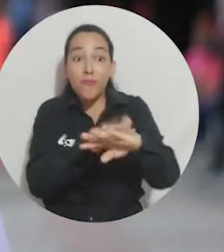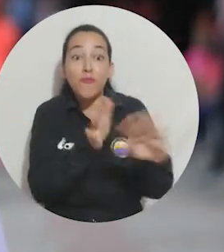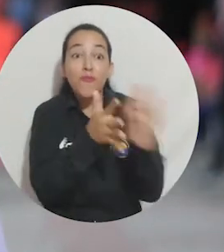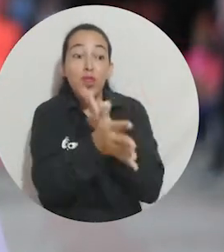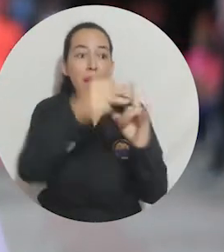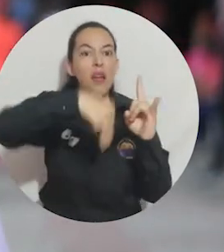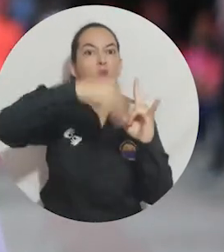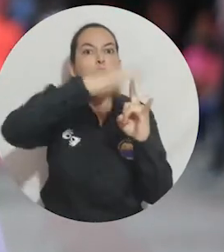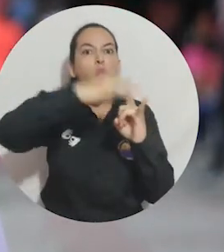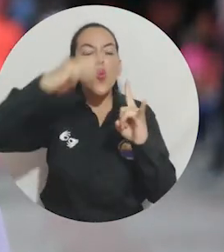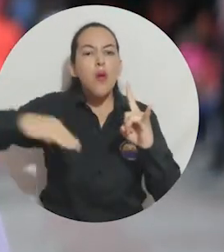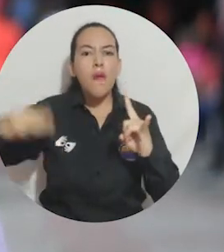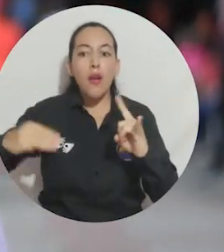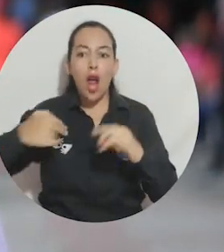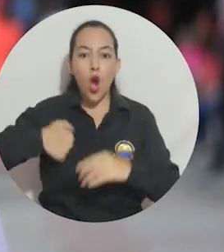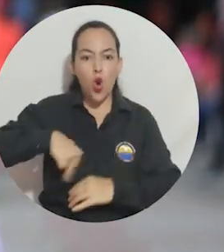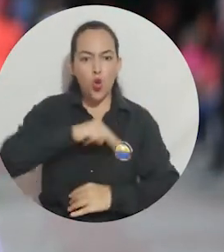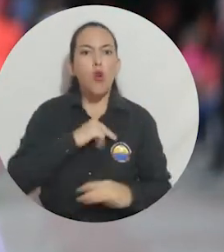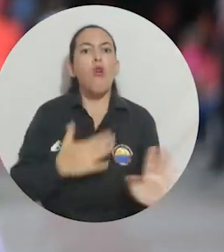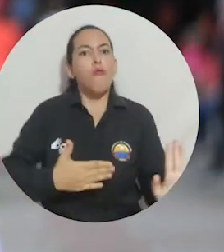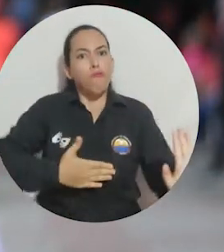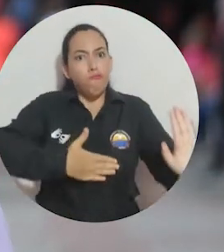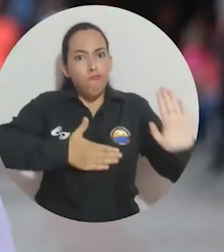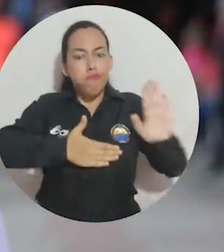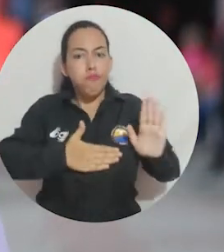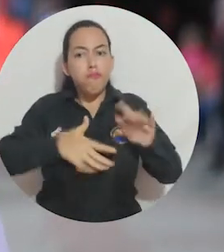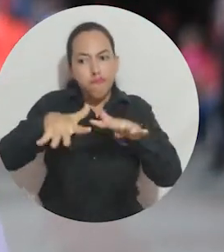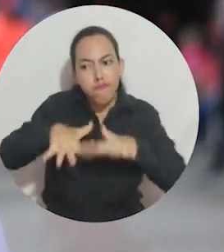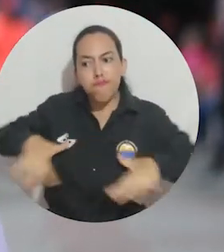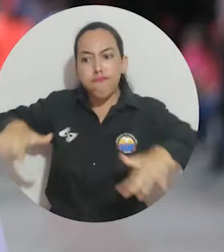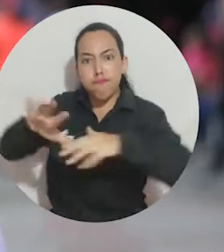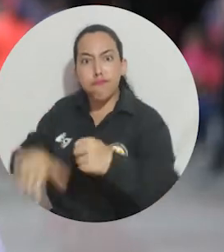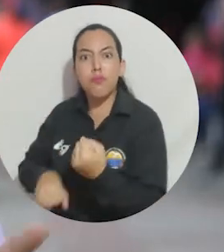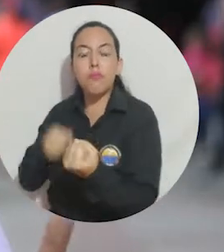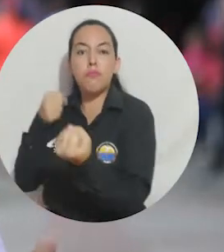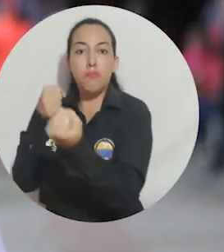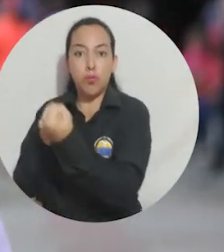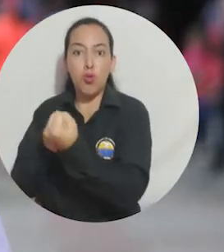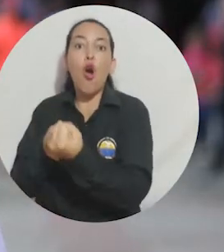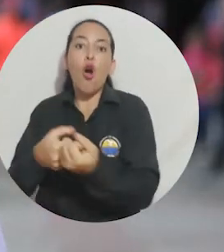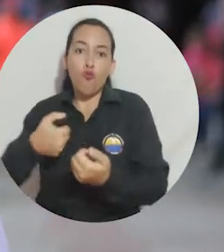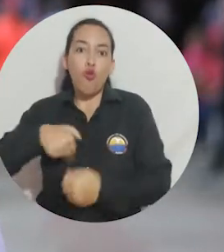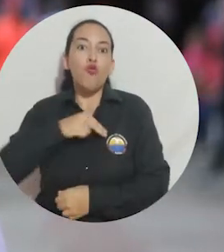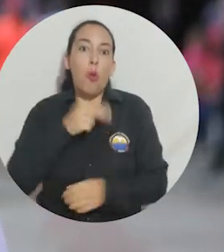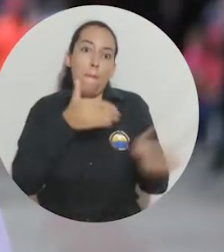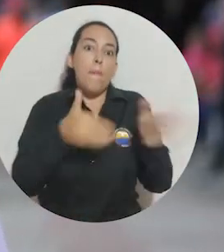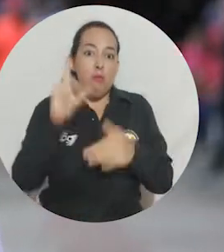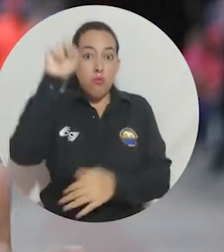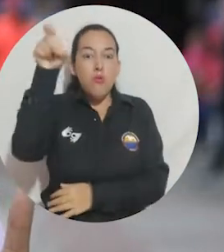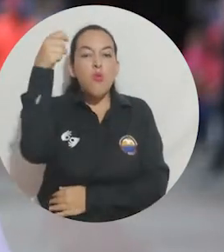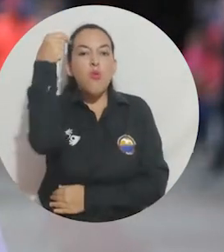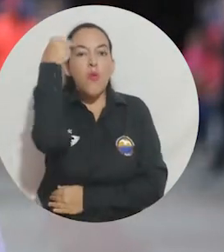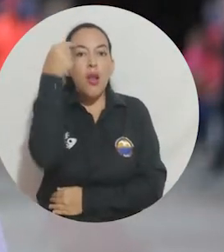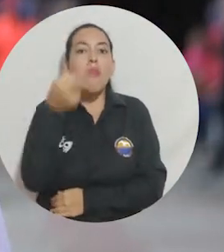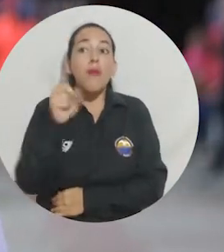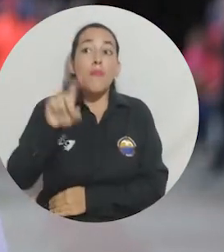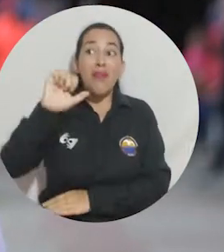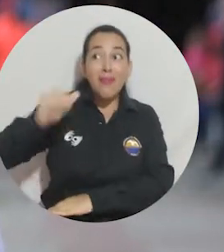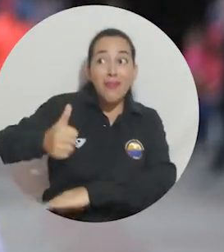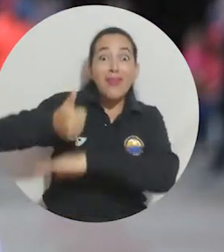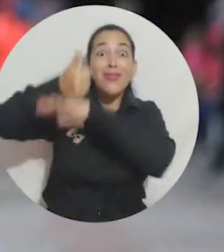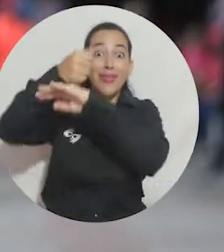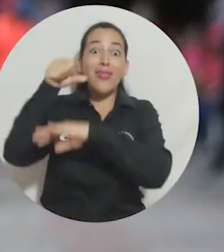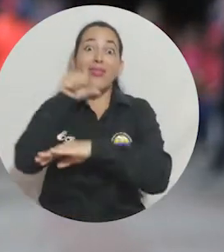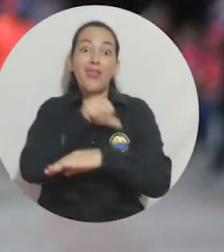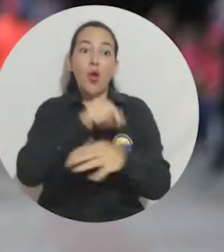avanzar. Yo quiero contarles a todos que la universidad está trabajando por ser una institución comprometida con el territorio. Esto hace parte de nuestro